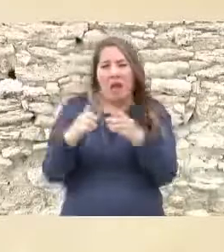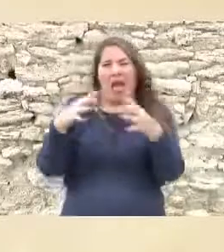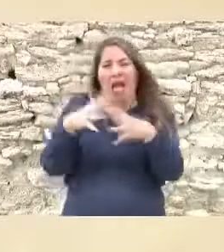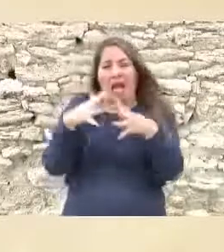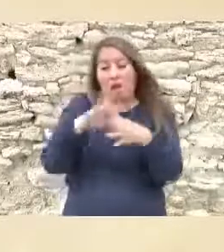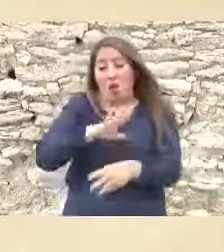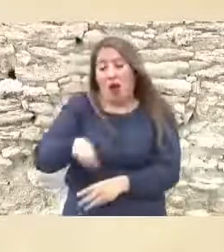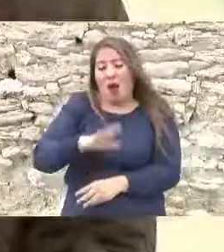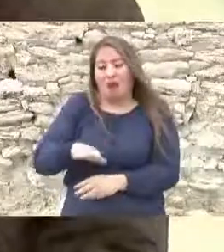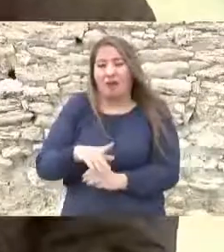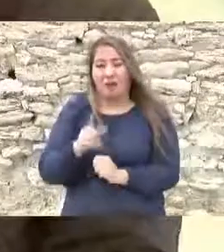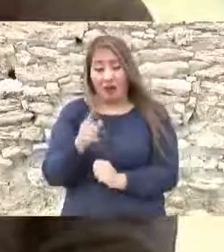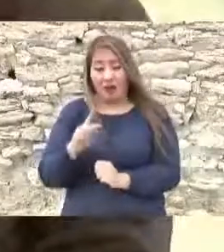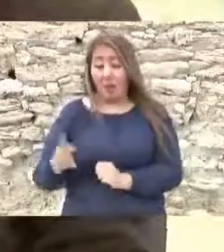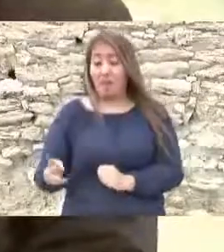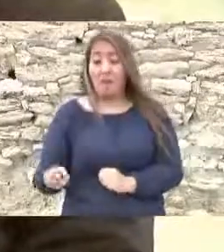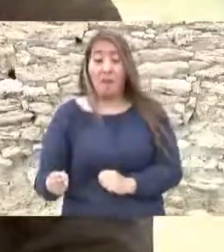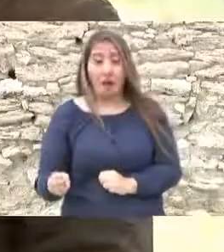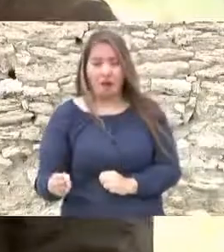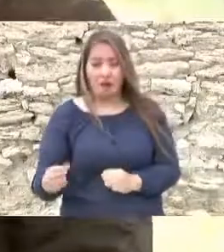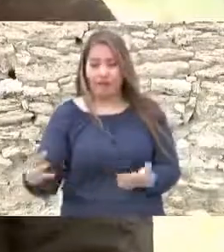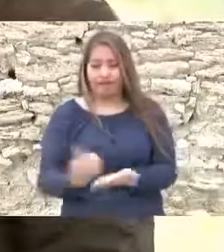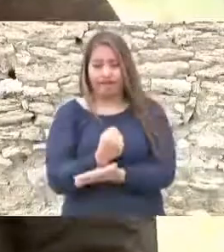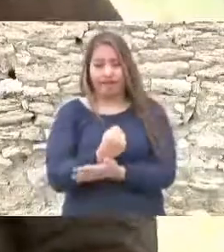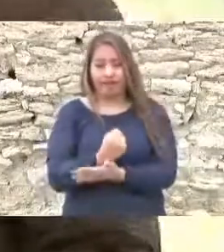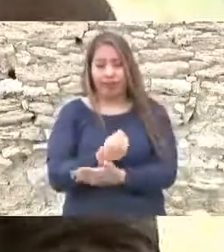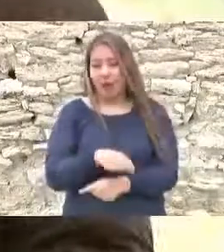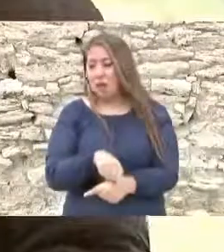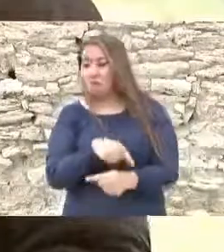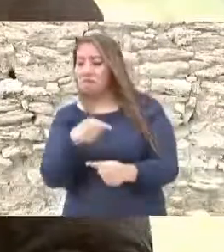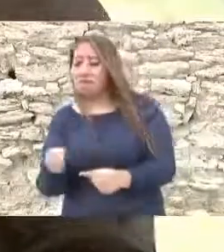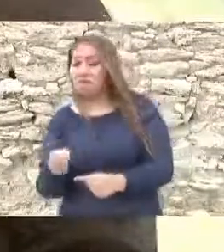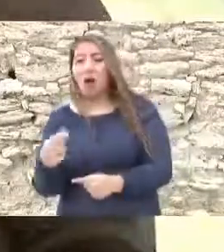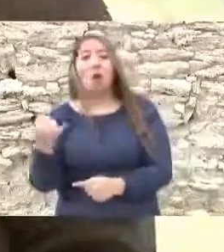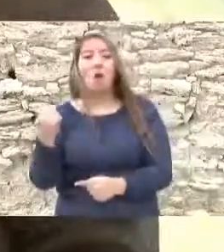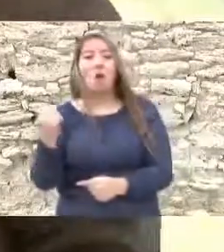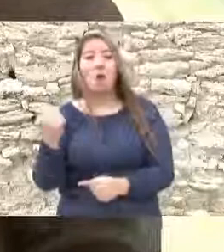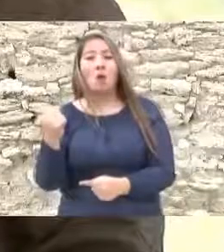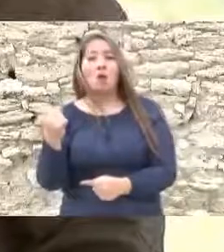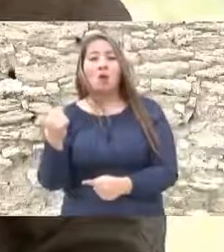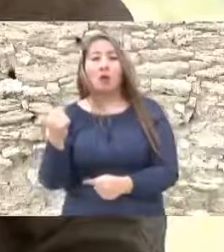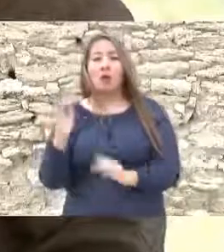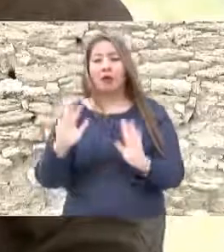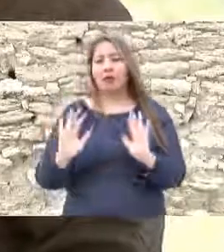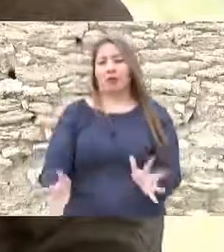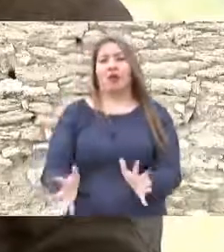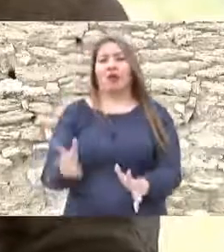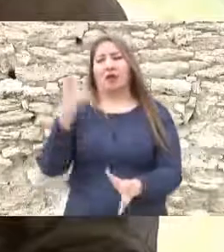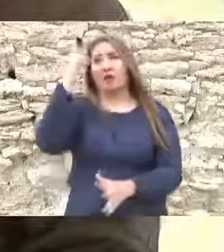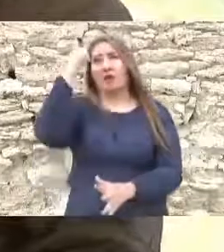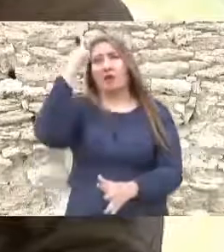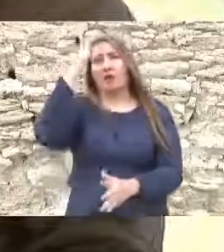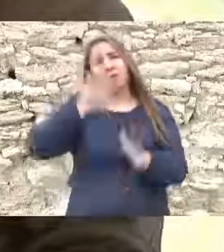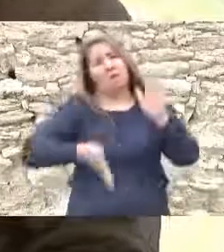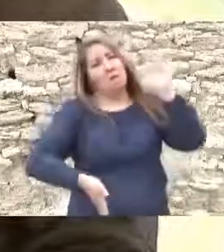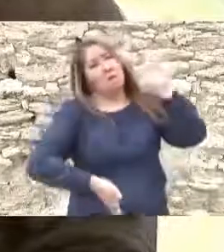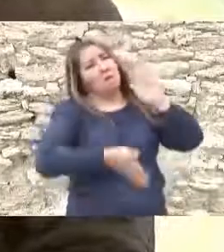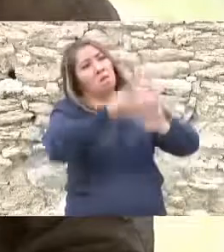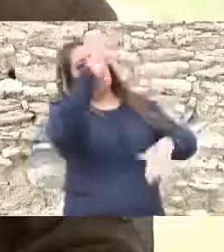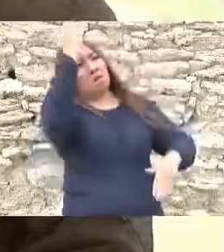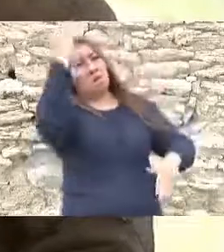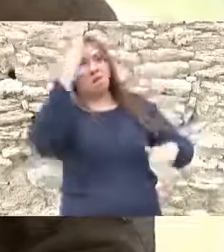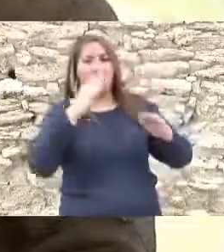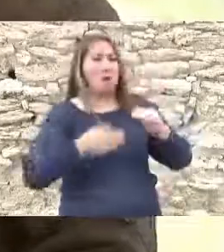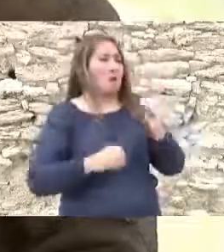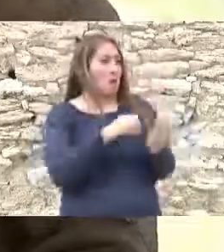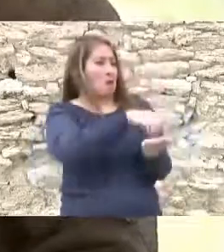en mayo se triunfa y en junio ya está Porfirio Díaz con rumbo al